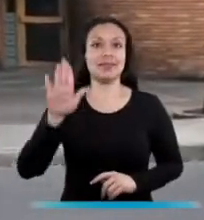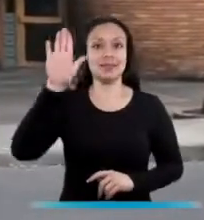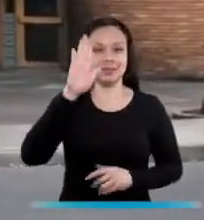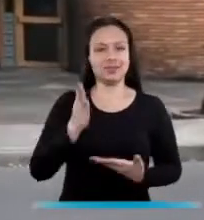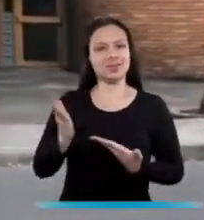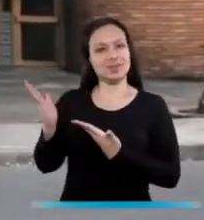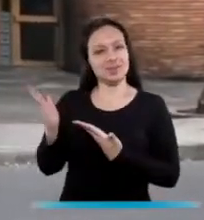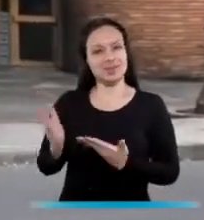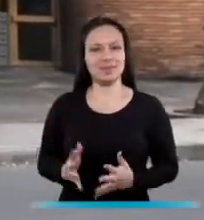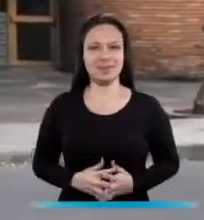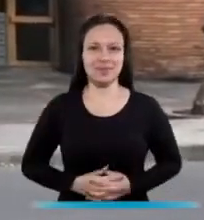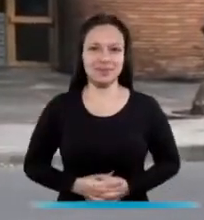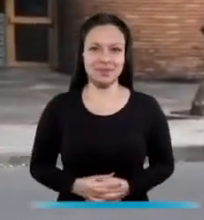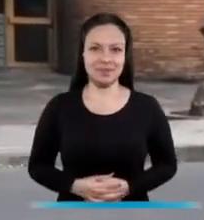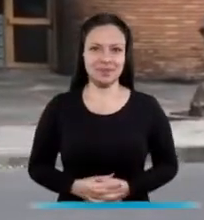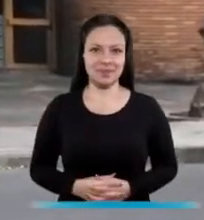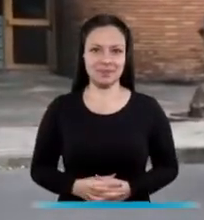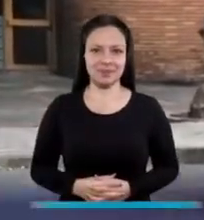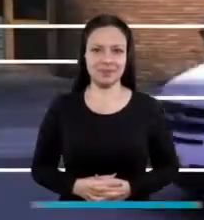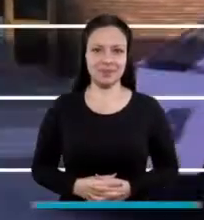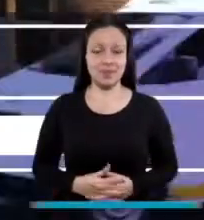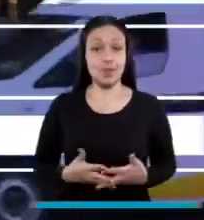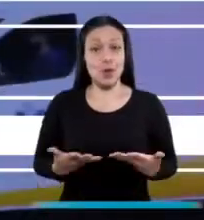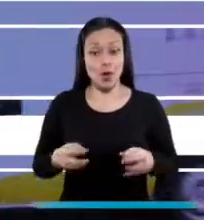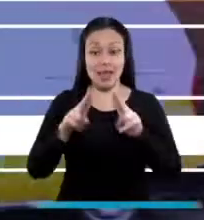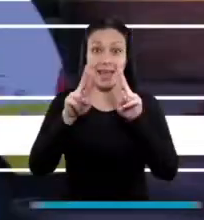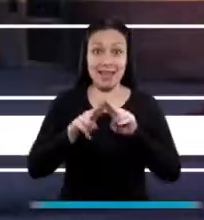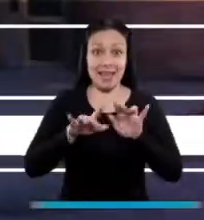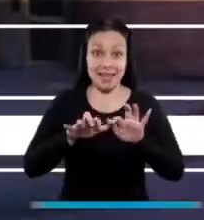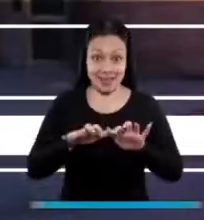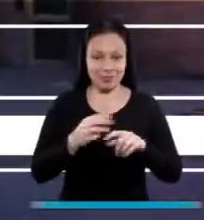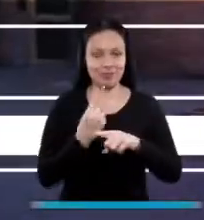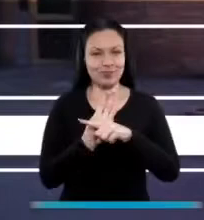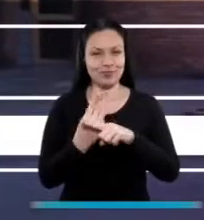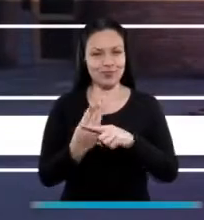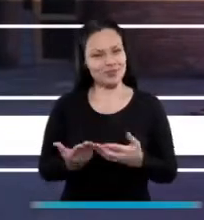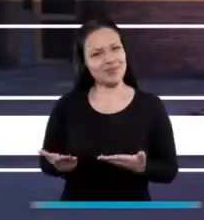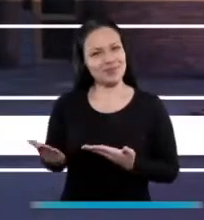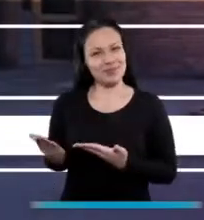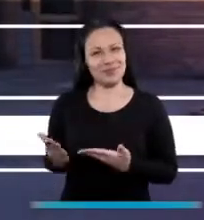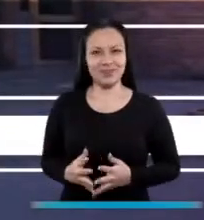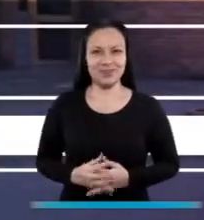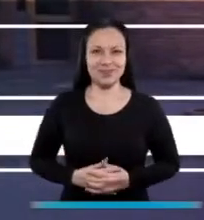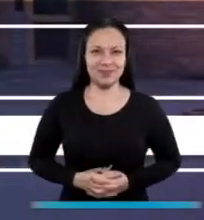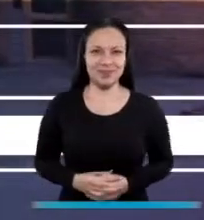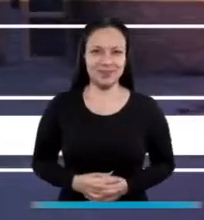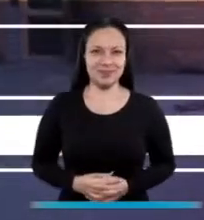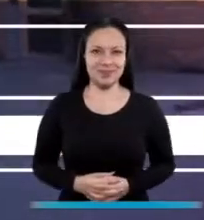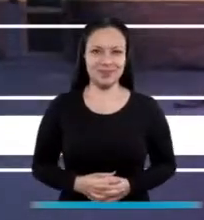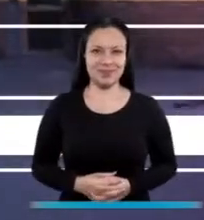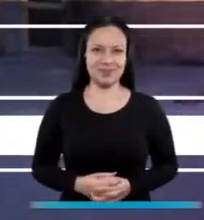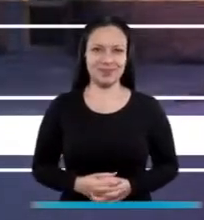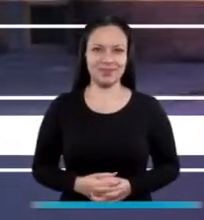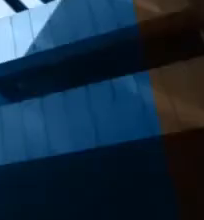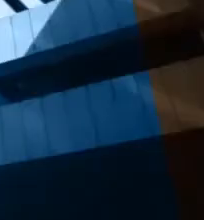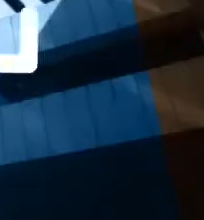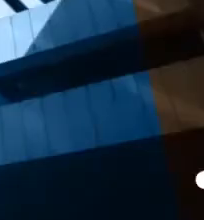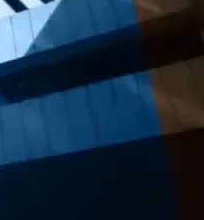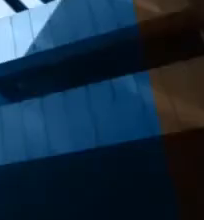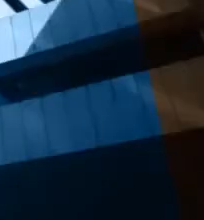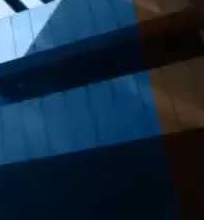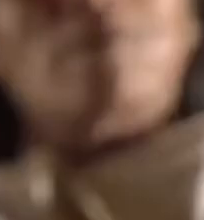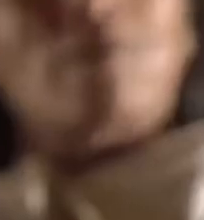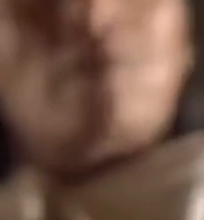-940-808 o a través de nuestra sede electrónica en www.procuraduría.gov.co